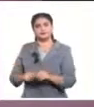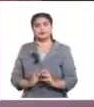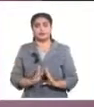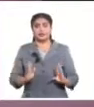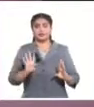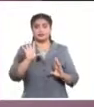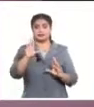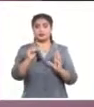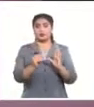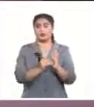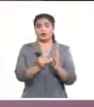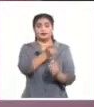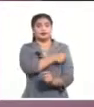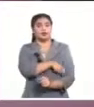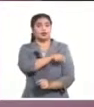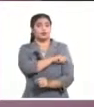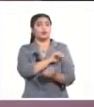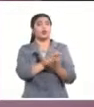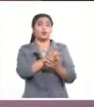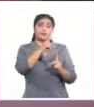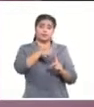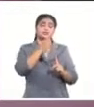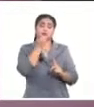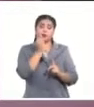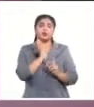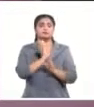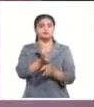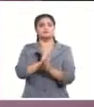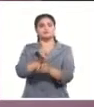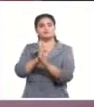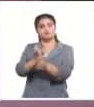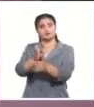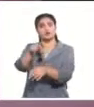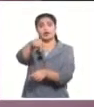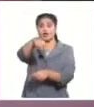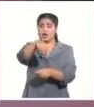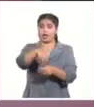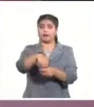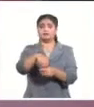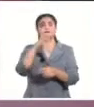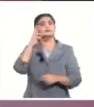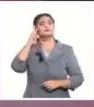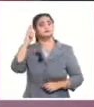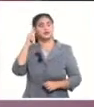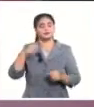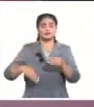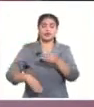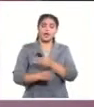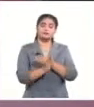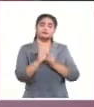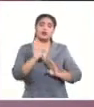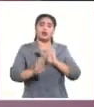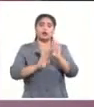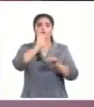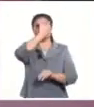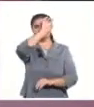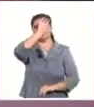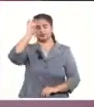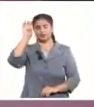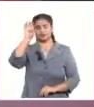5 de la tarde el pueblo de Matanzas puede llegar hasta ese lugar para rendir tributo a los caídos. Nosotros nos mantendremos informados. Usted